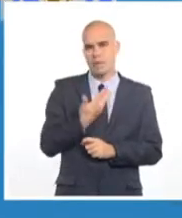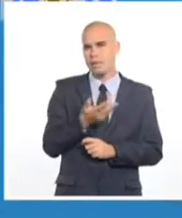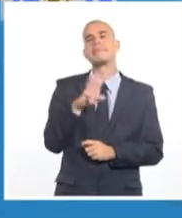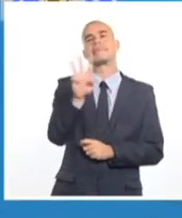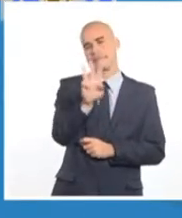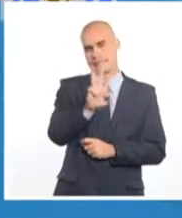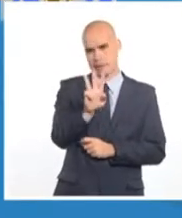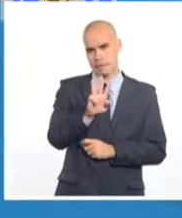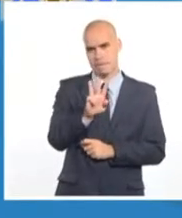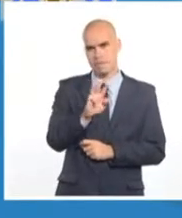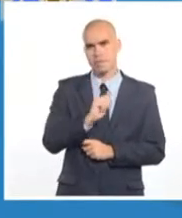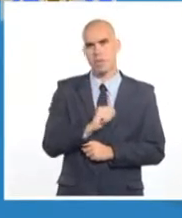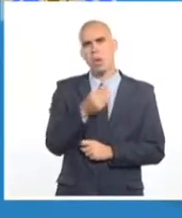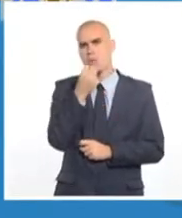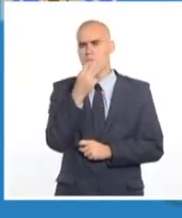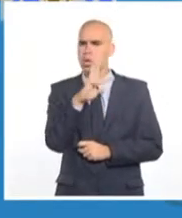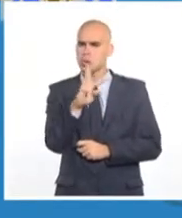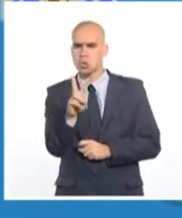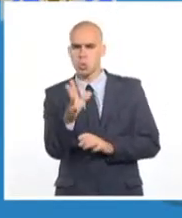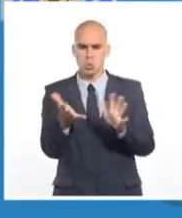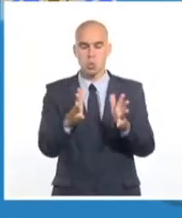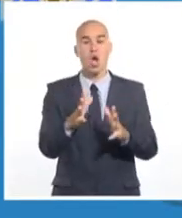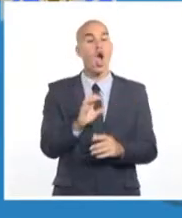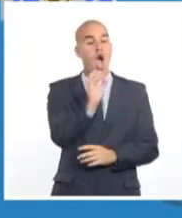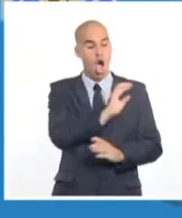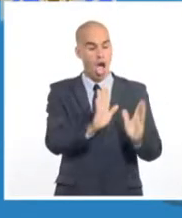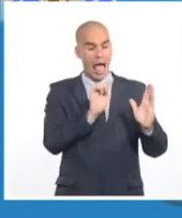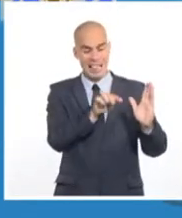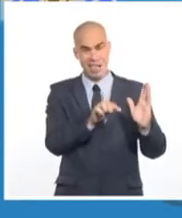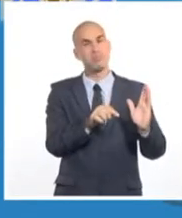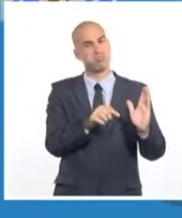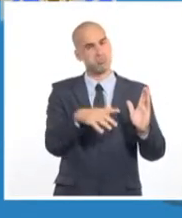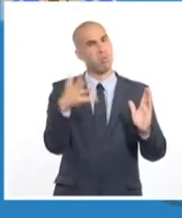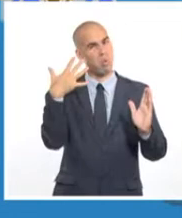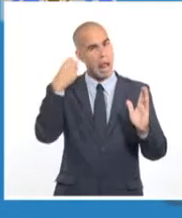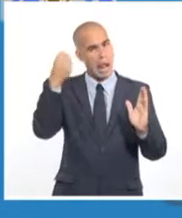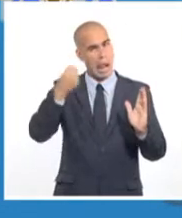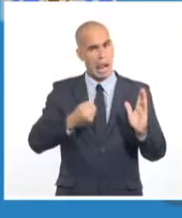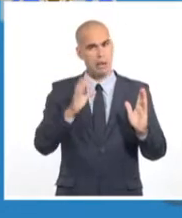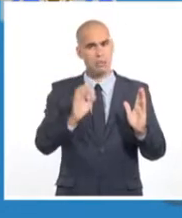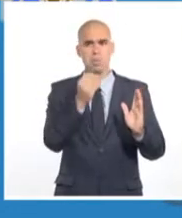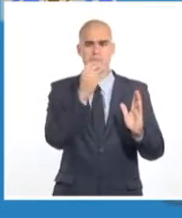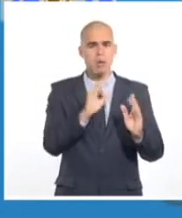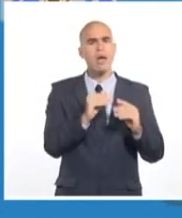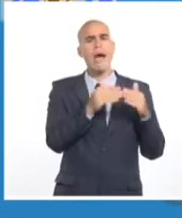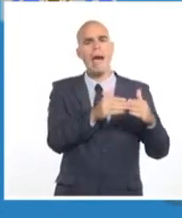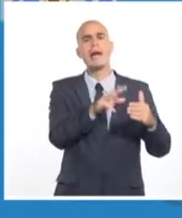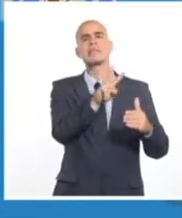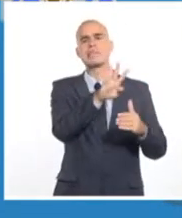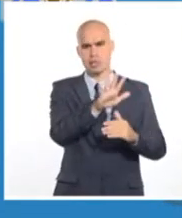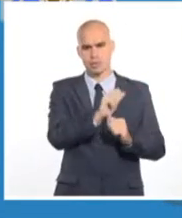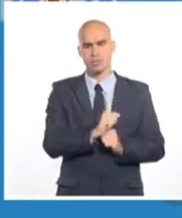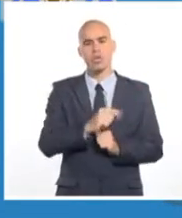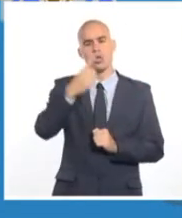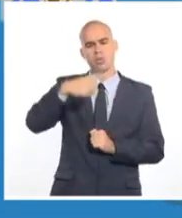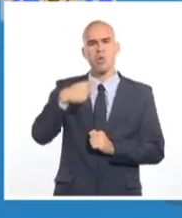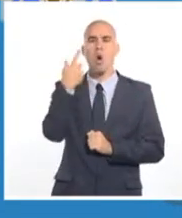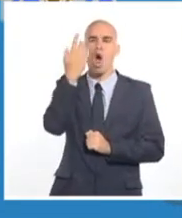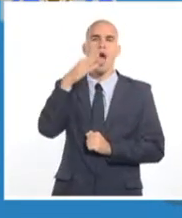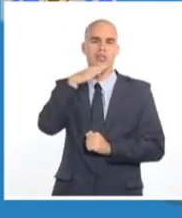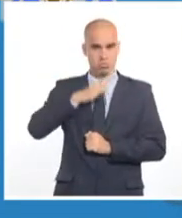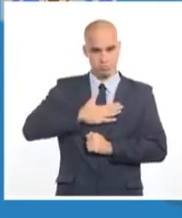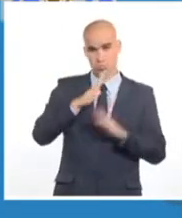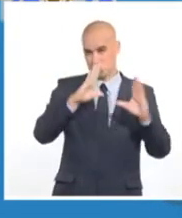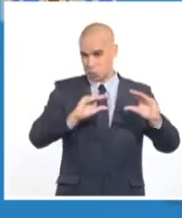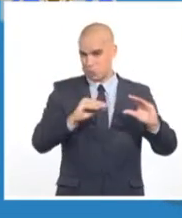pero superiores en zonas del oriente del país, donde puede llegar hasta 35 grados en grama. En la noche mucho calor, los valores de